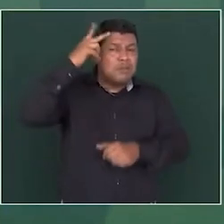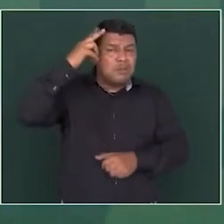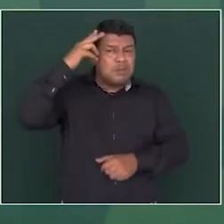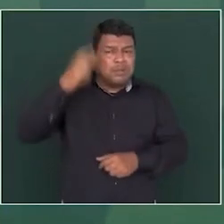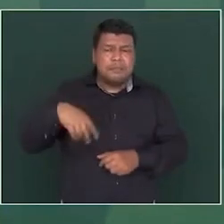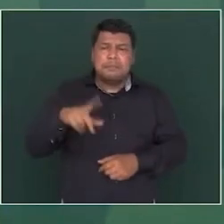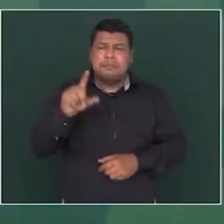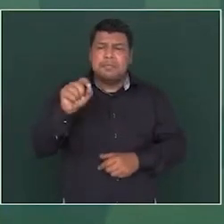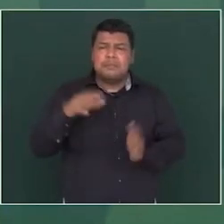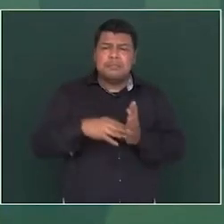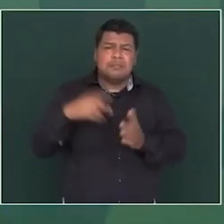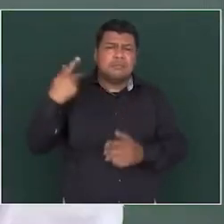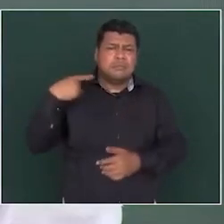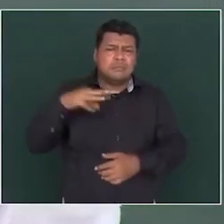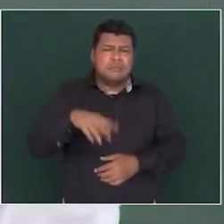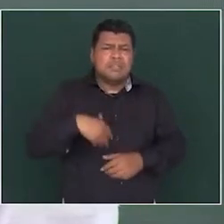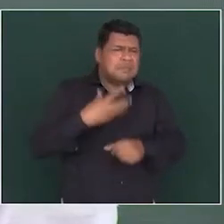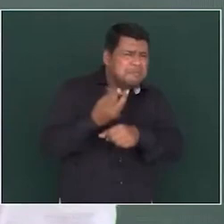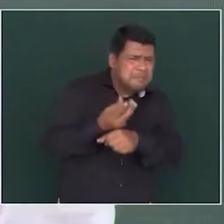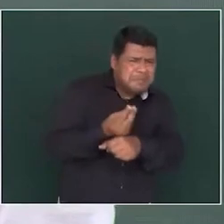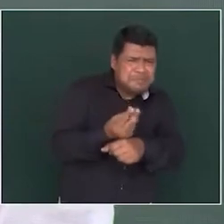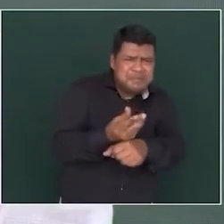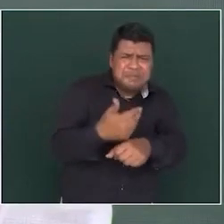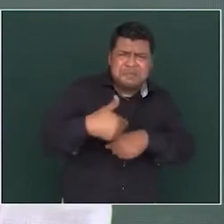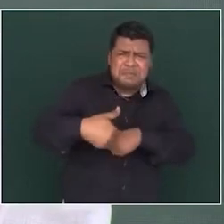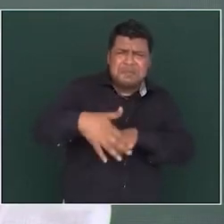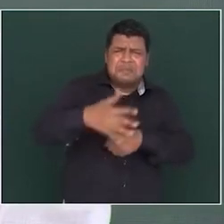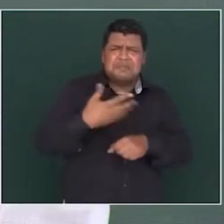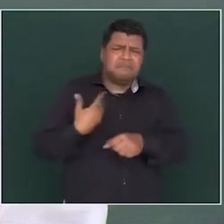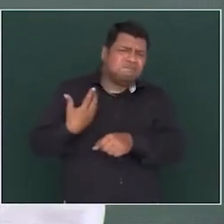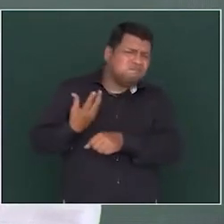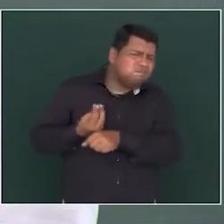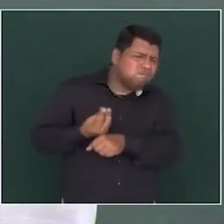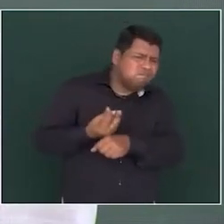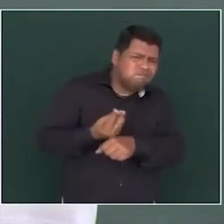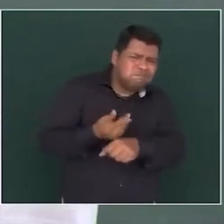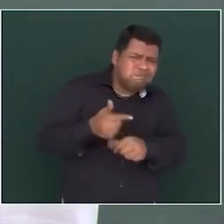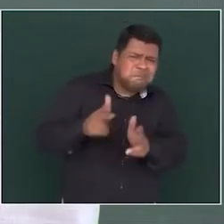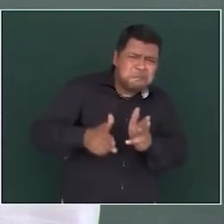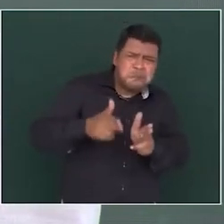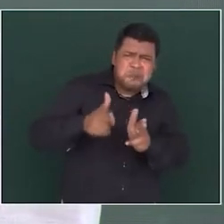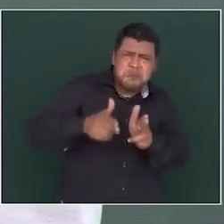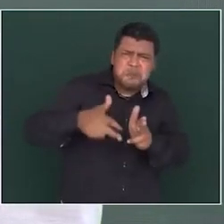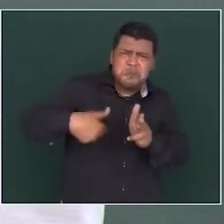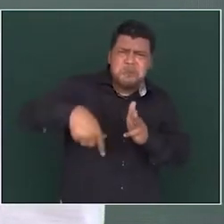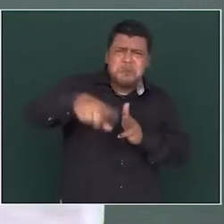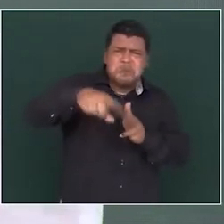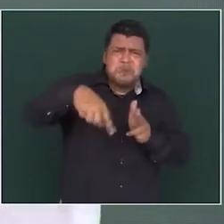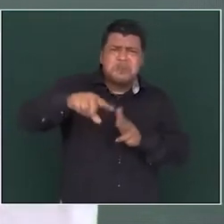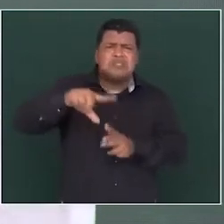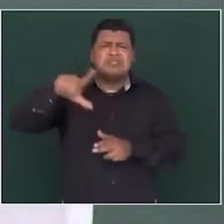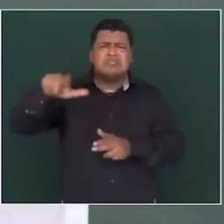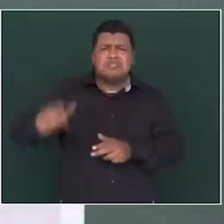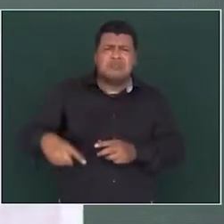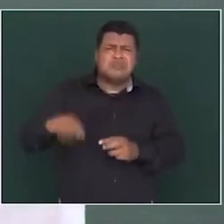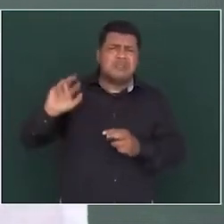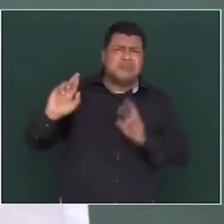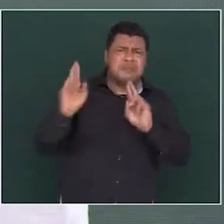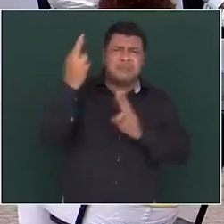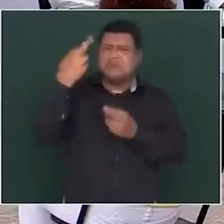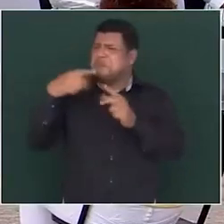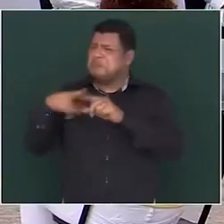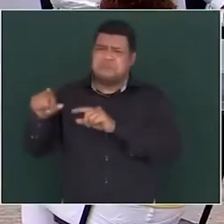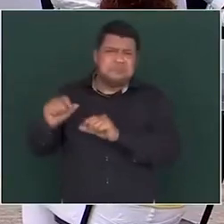kilómetros de vías férreas y luego de la revolución lo